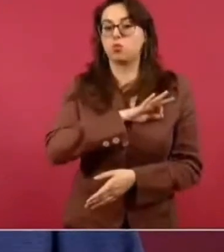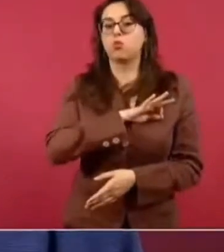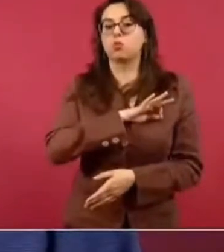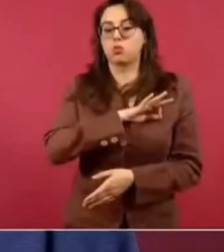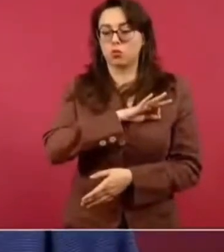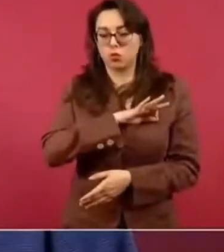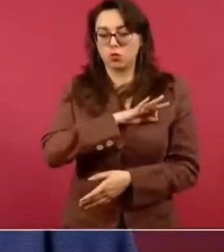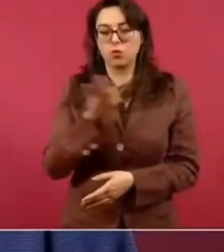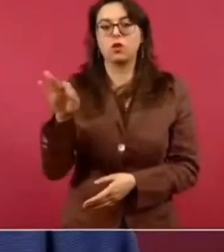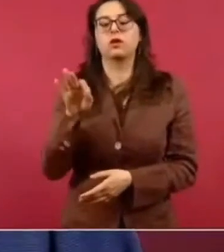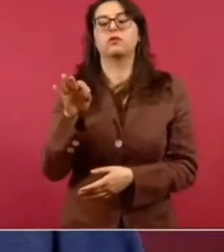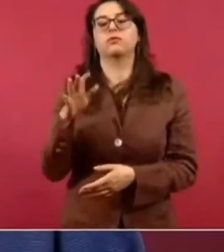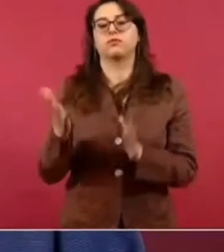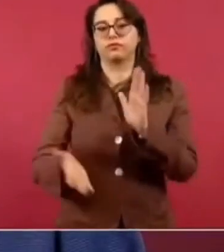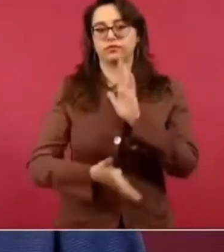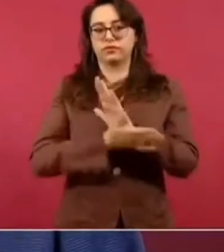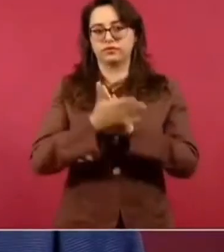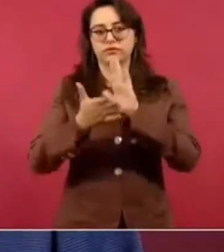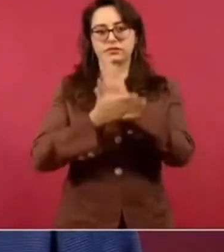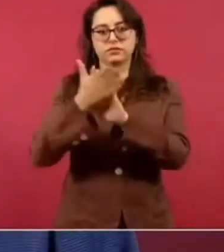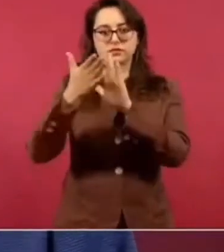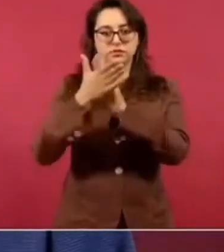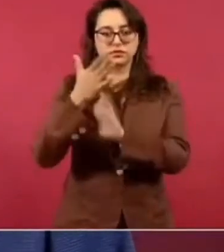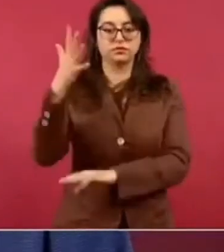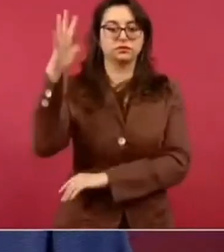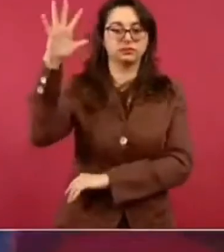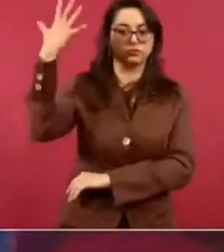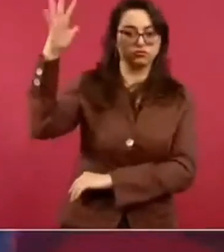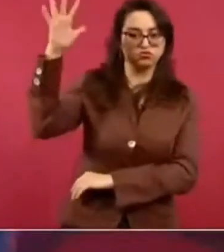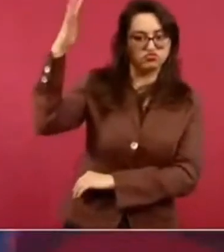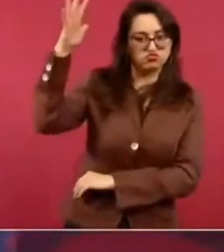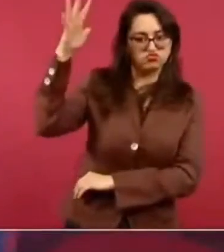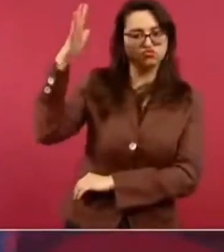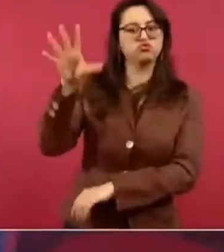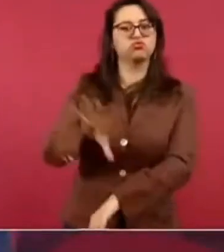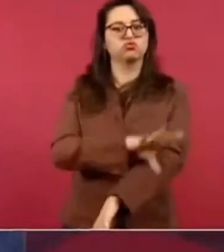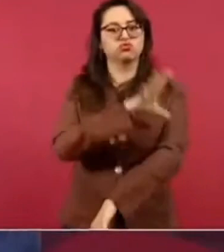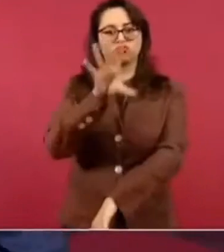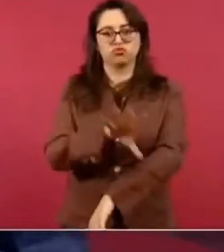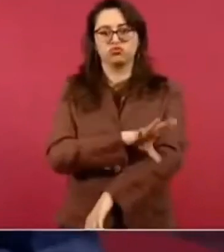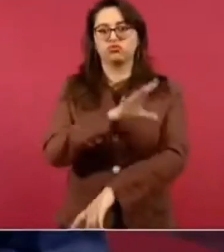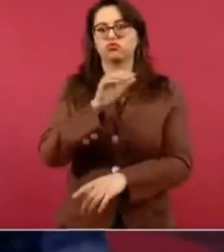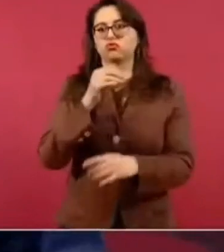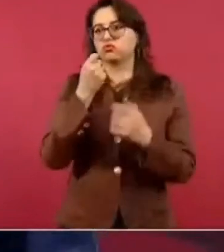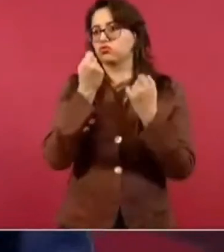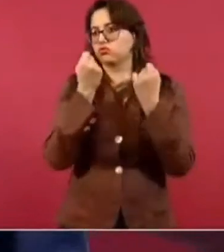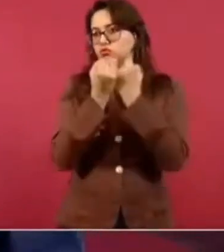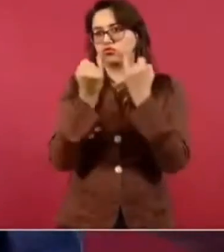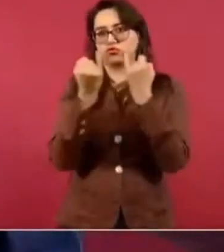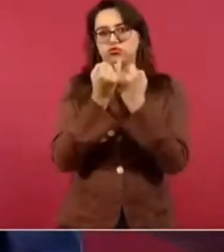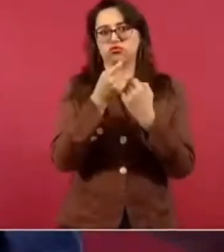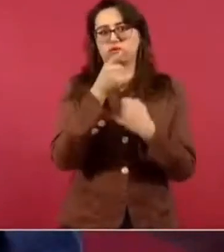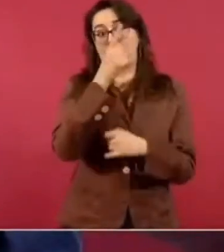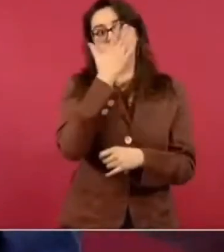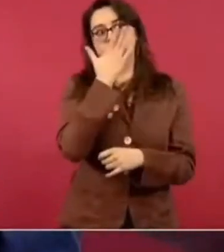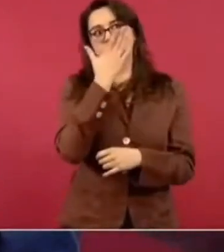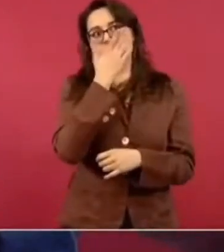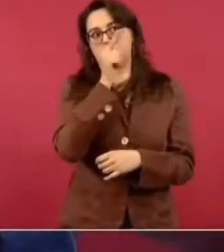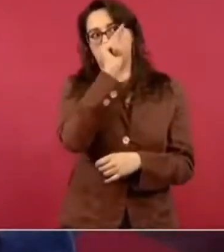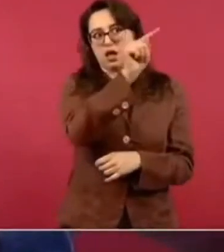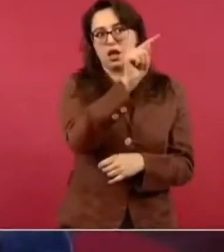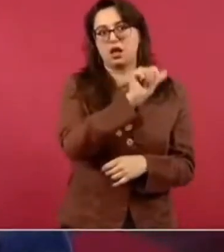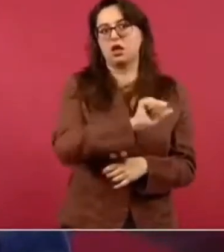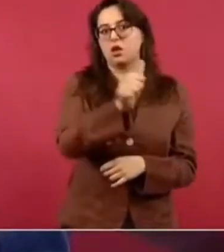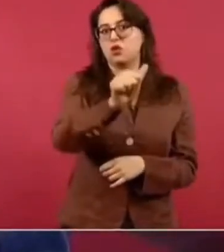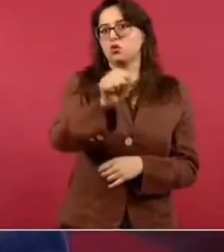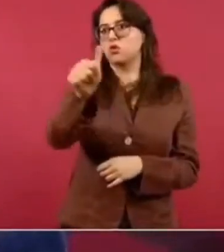plantas solares en Sonora y en otros parques de generación electricidad